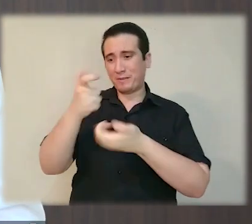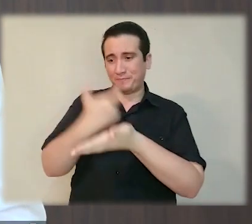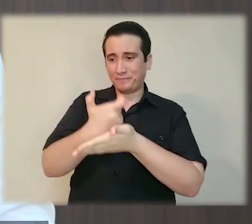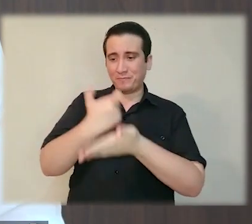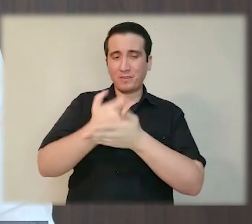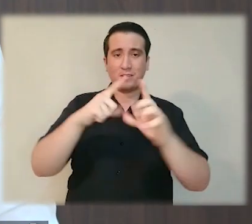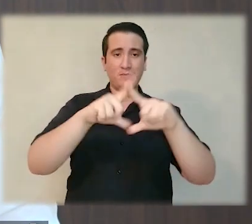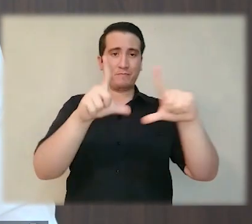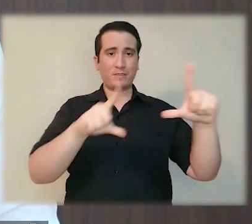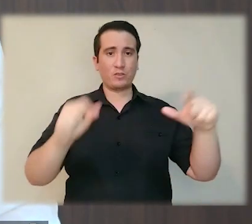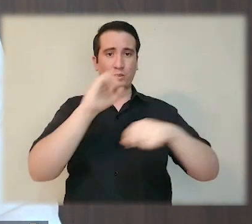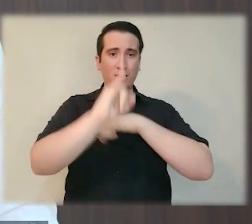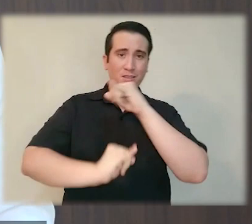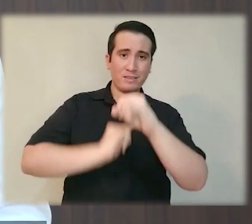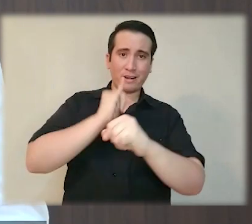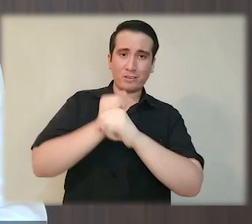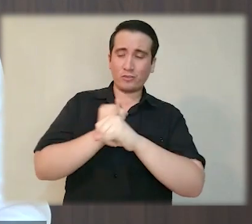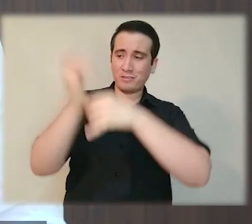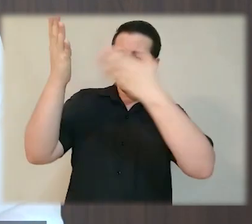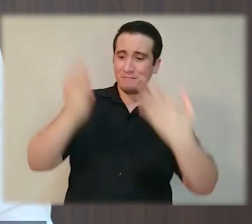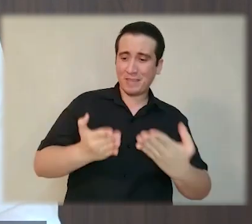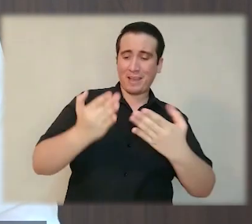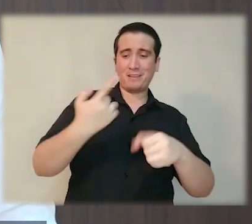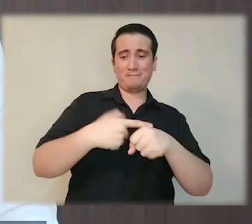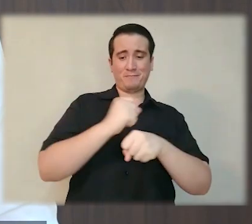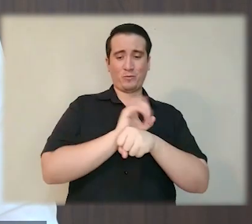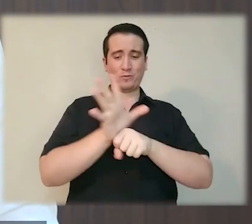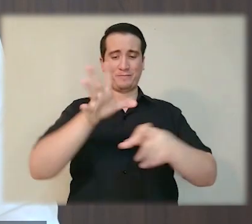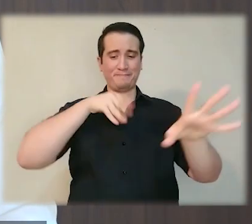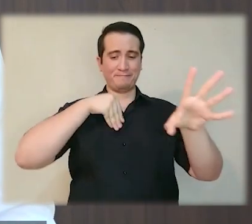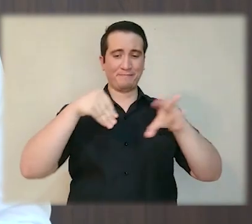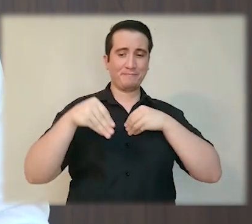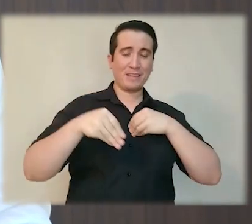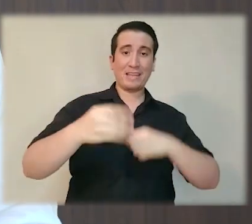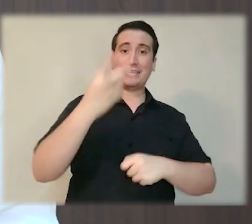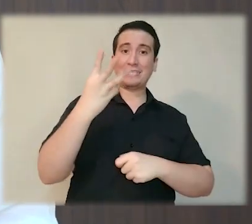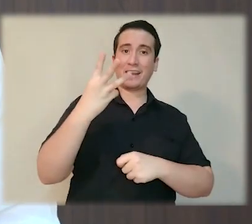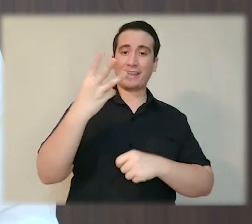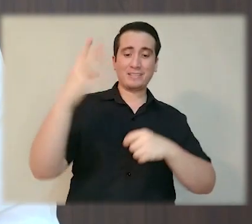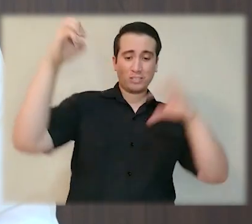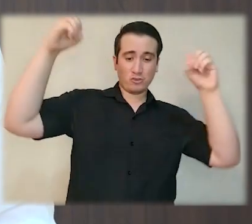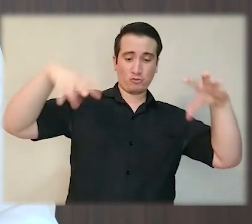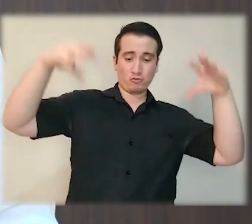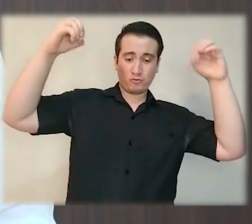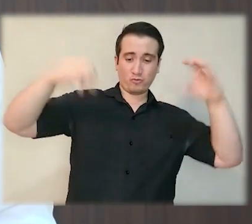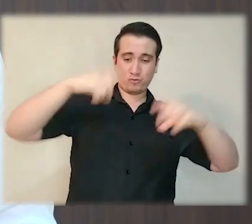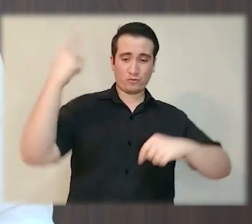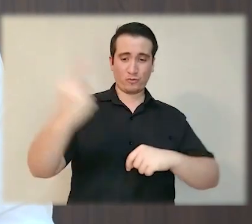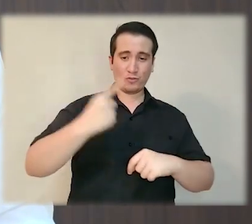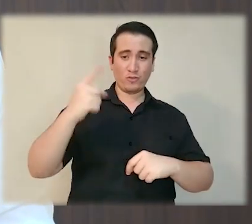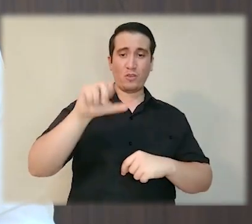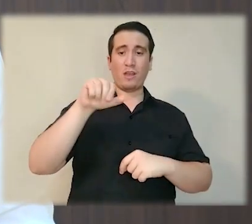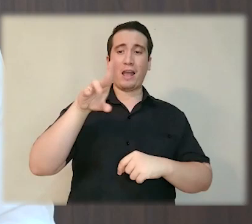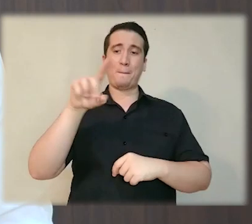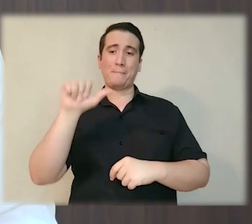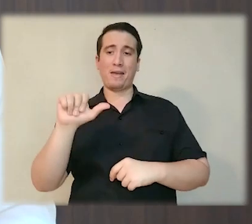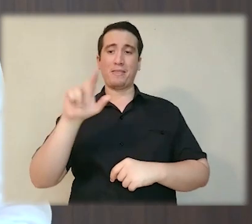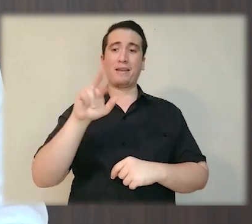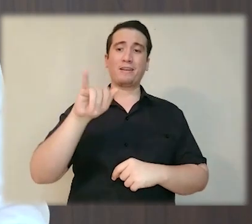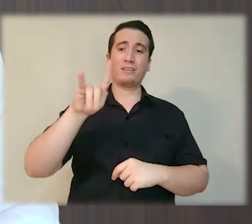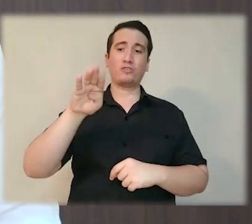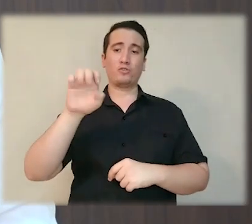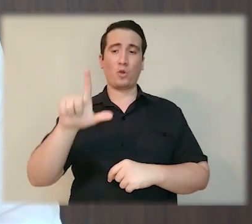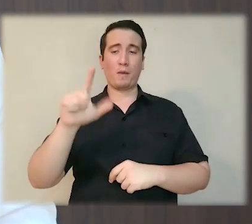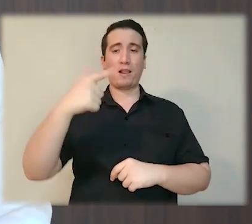económica nacional e internacional, la llegada de la pandemia del coronavirus, tres tormentas tropicales, Amanda, Cristóbal y Gama,